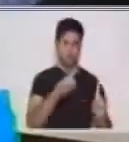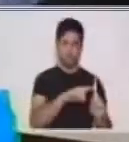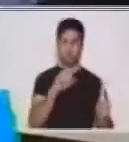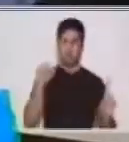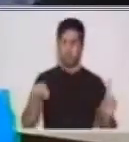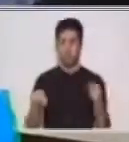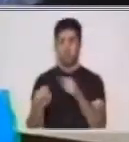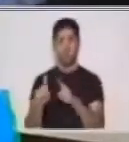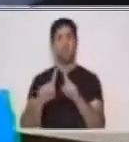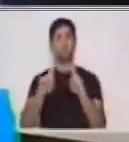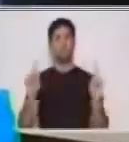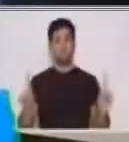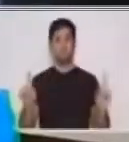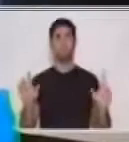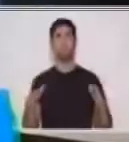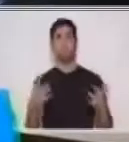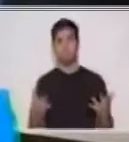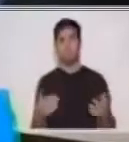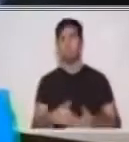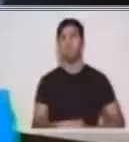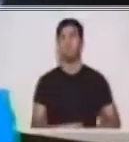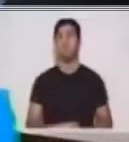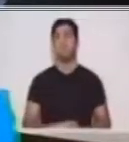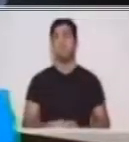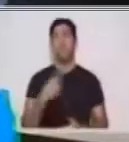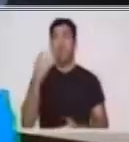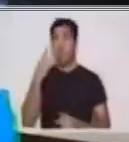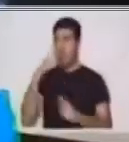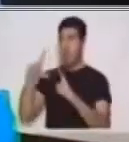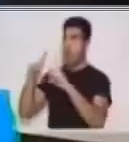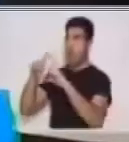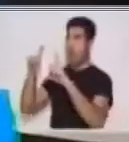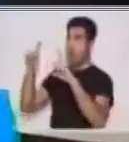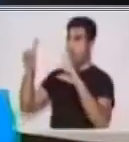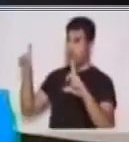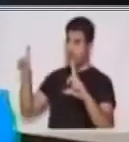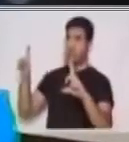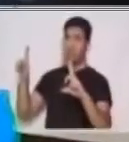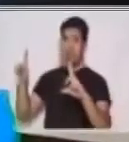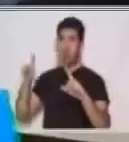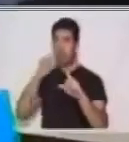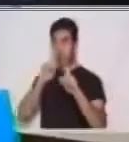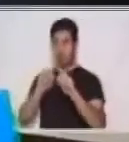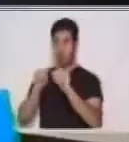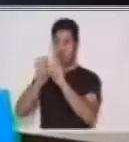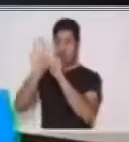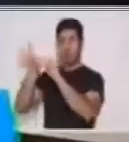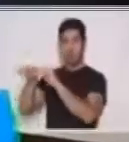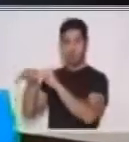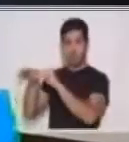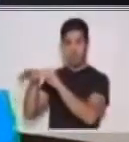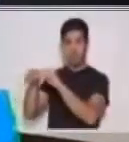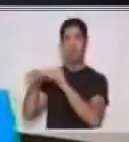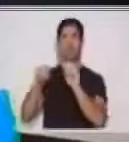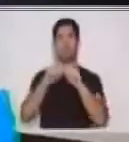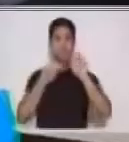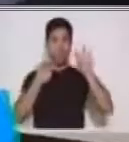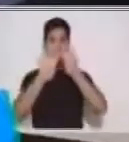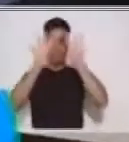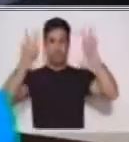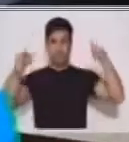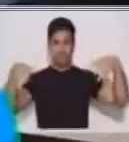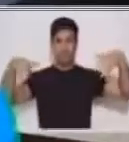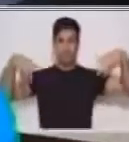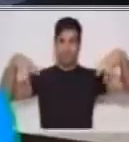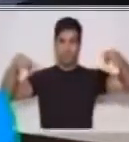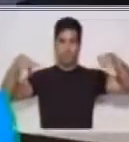que son los barriletes de gran magnitud y se le incorpora lo que son banderolas y se le agregan flequillos en